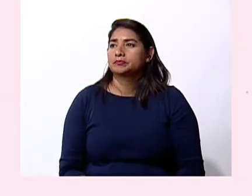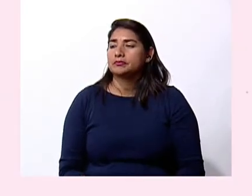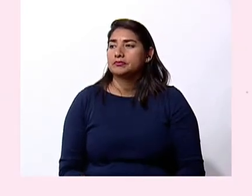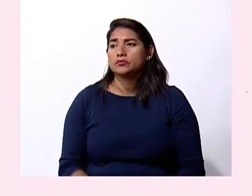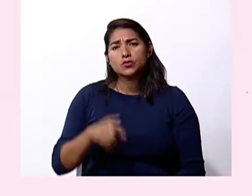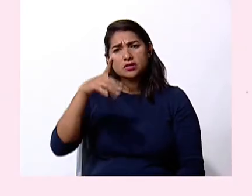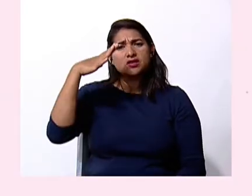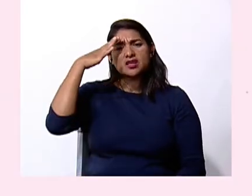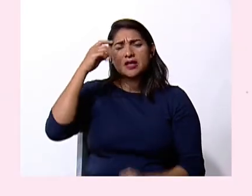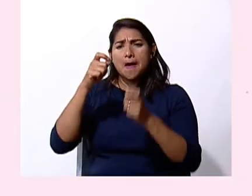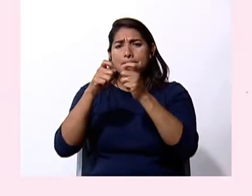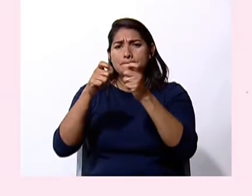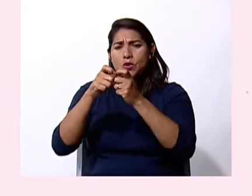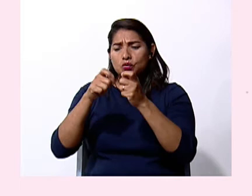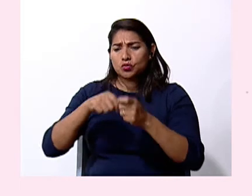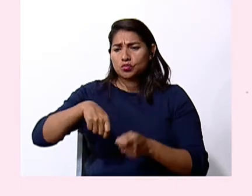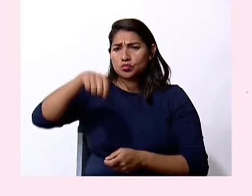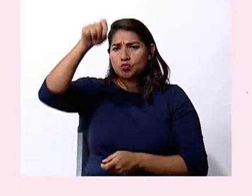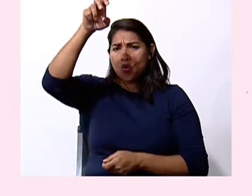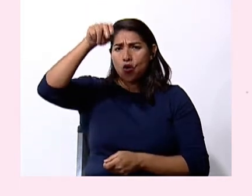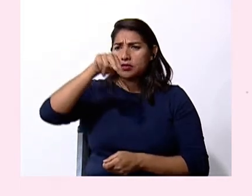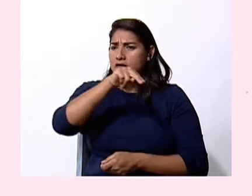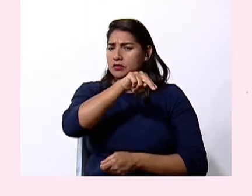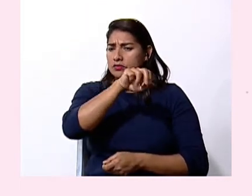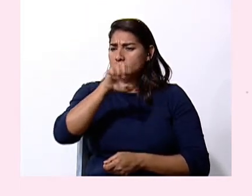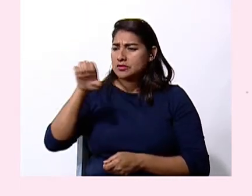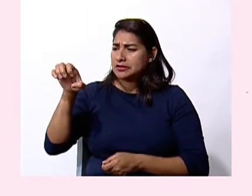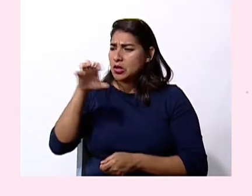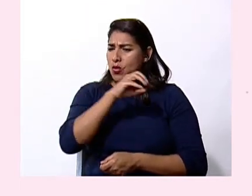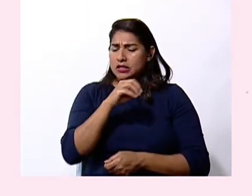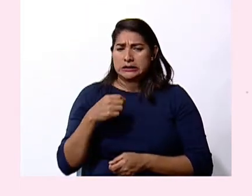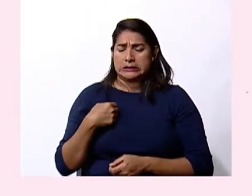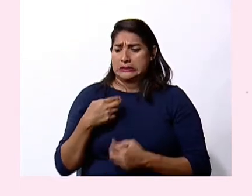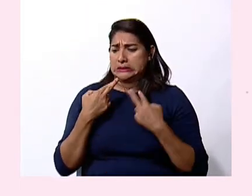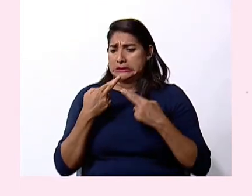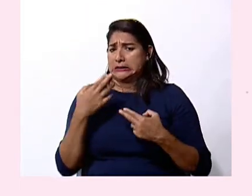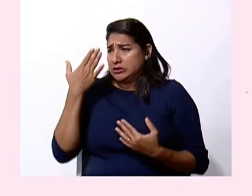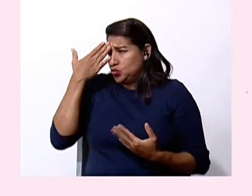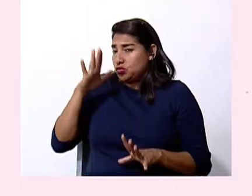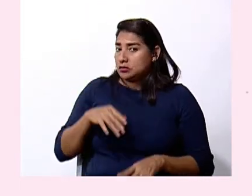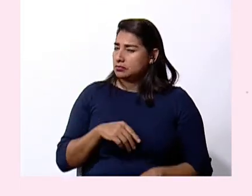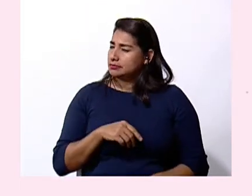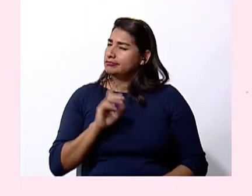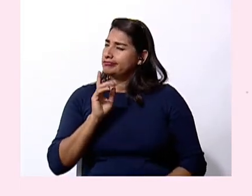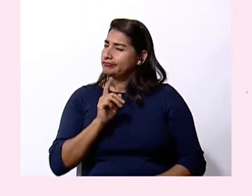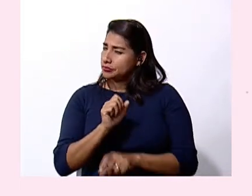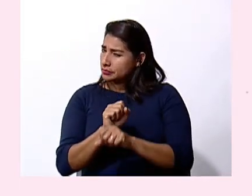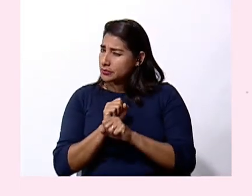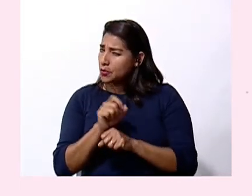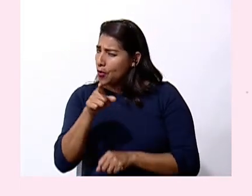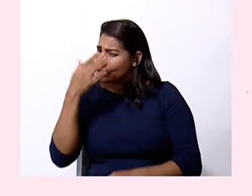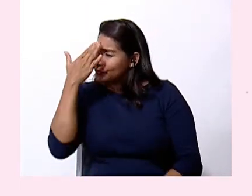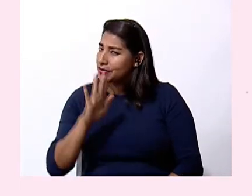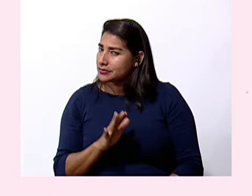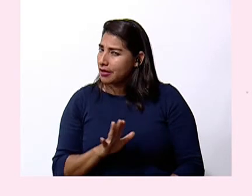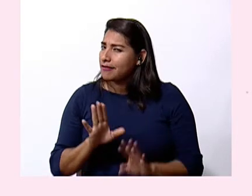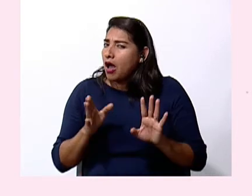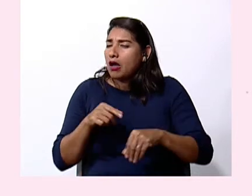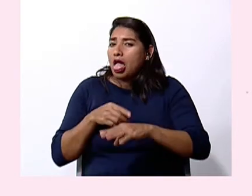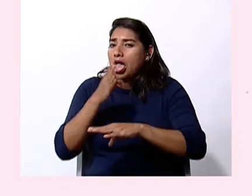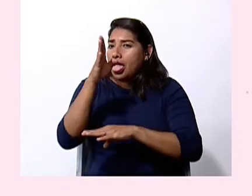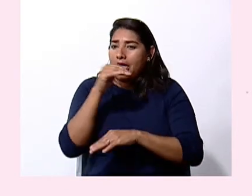¿sabe lo que son los puntos cardinales? ¿cómo que no sé? ¿está seguro que no sabe? no sé cuáles son los puntos